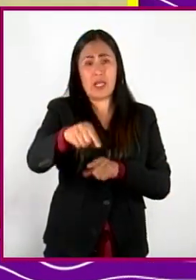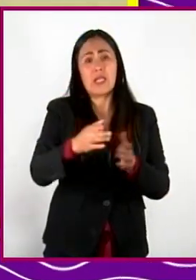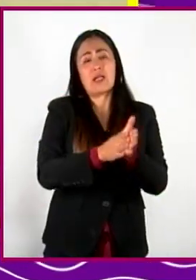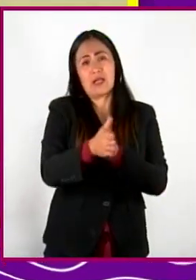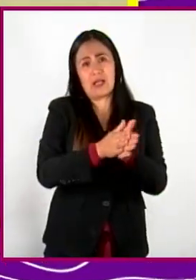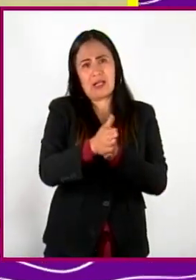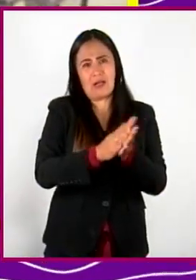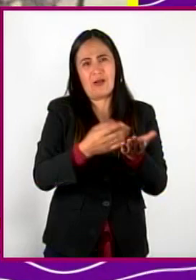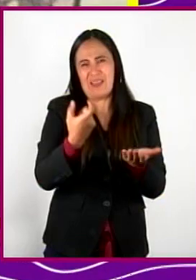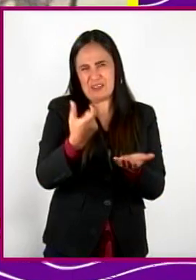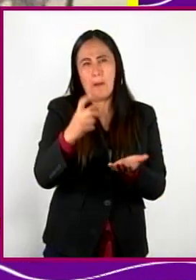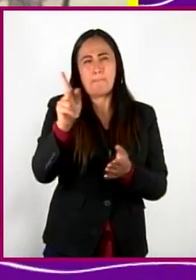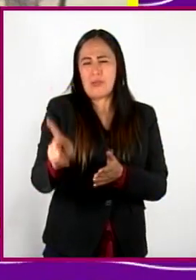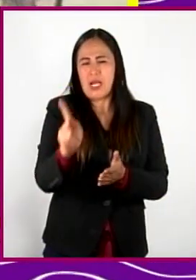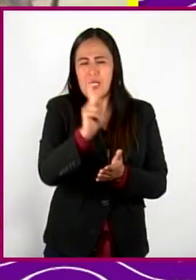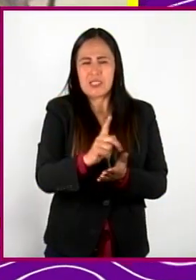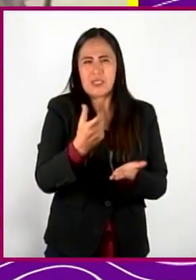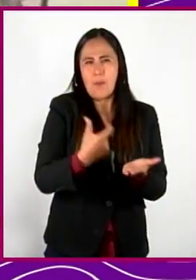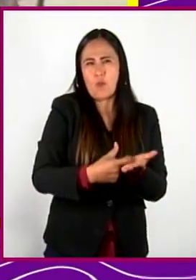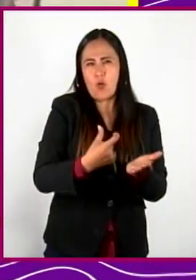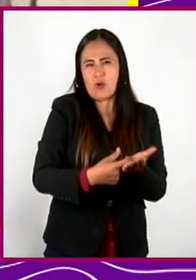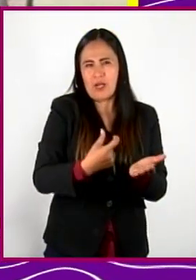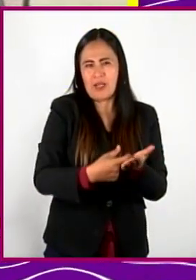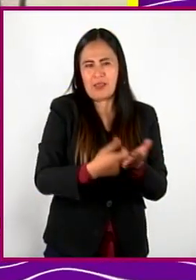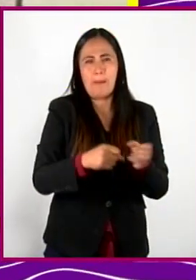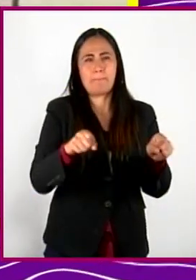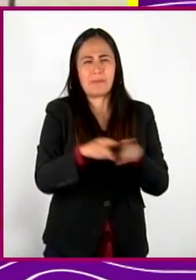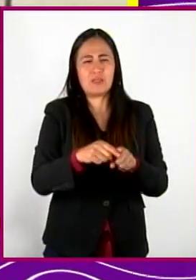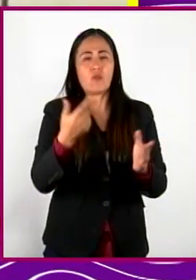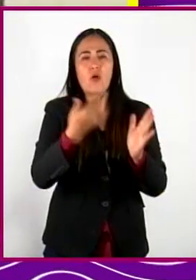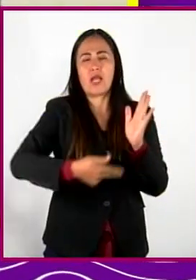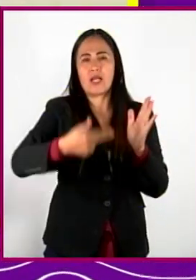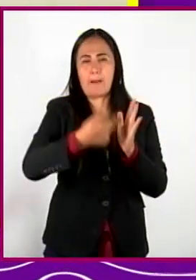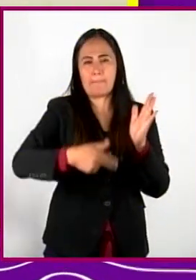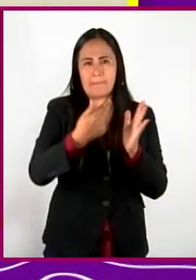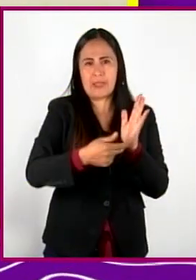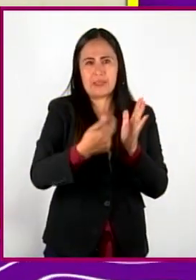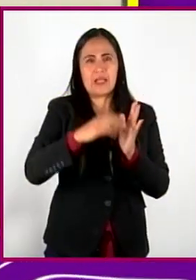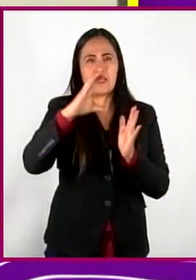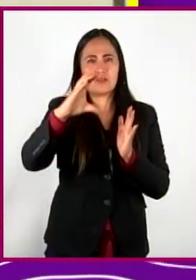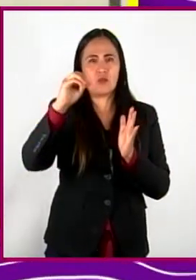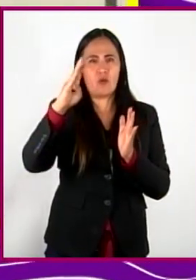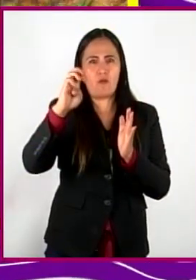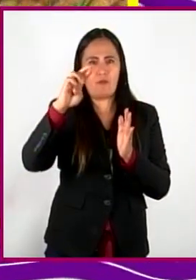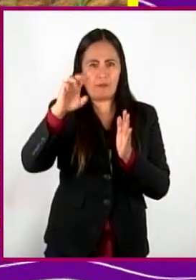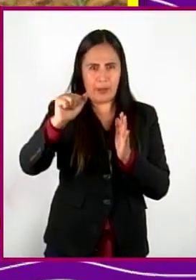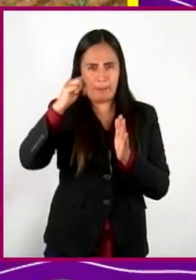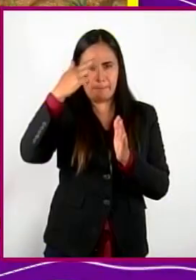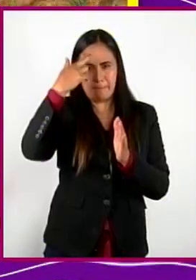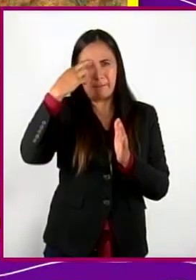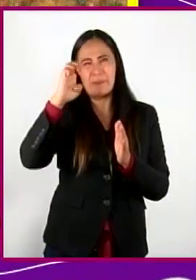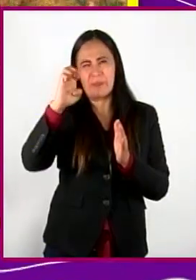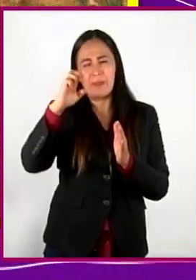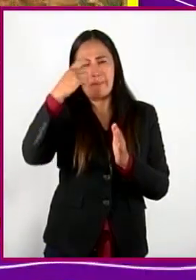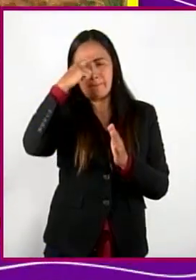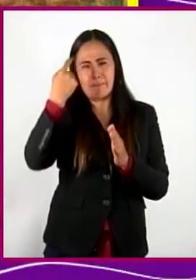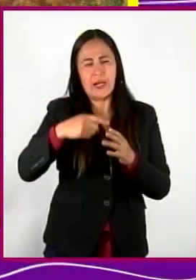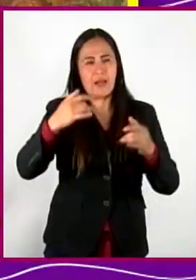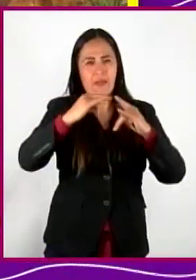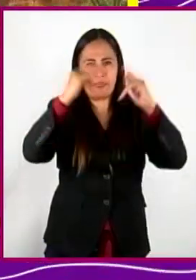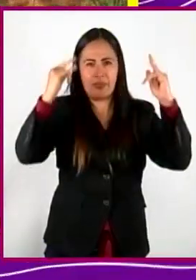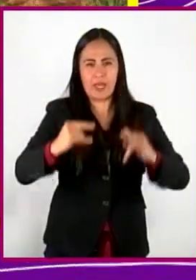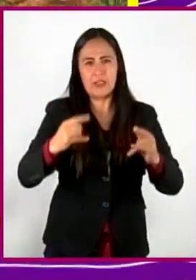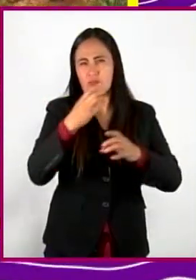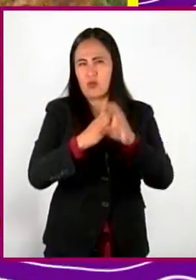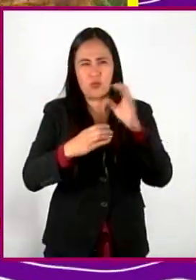como moneda, así como herramientas de cobre para comprar productos en los tianguis. Sin embargo, se considera